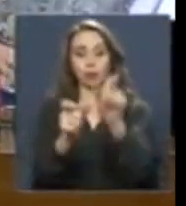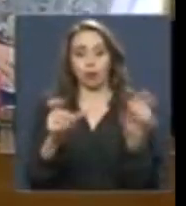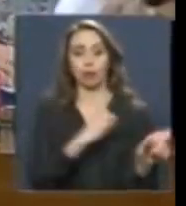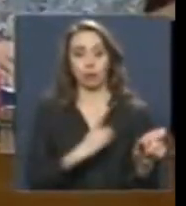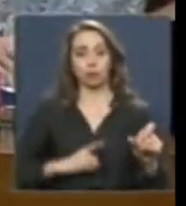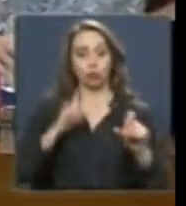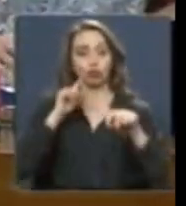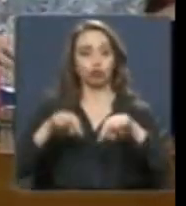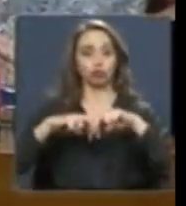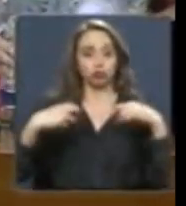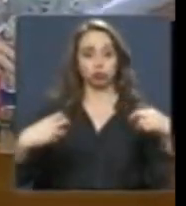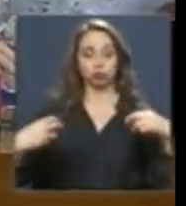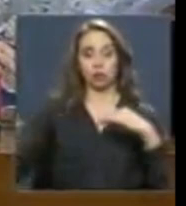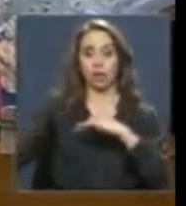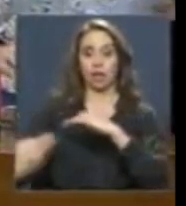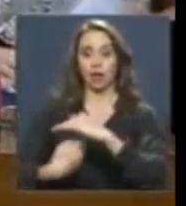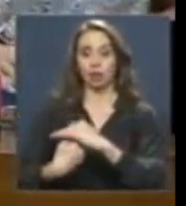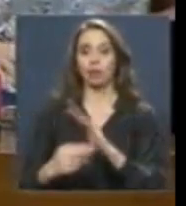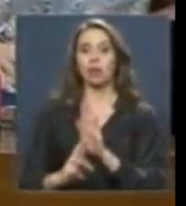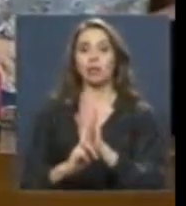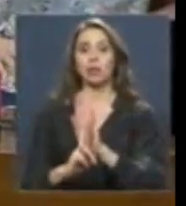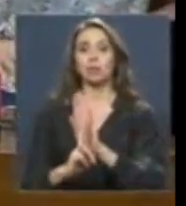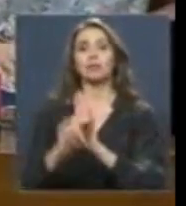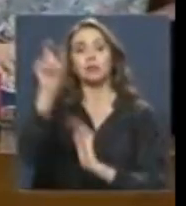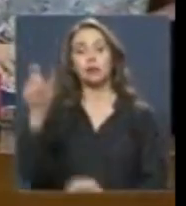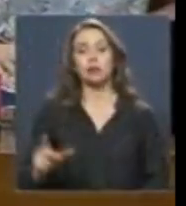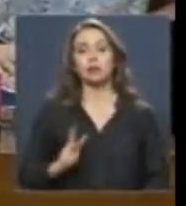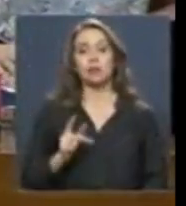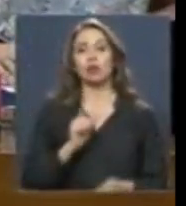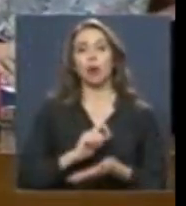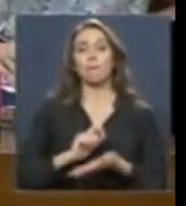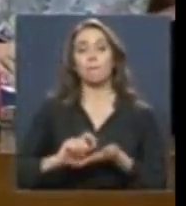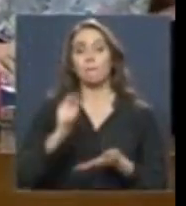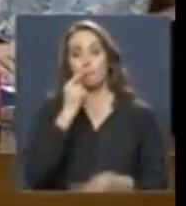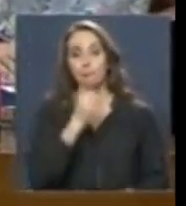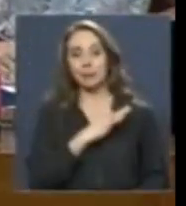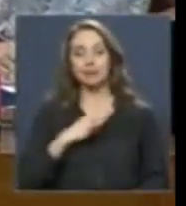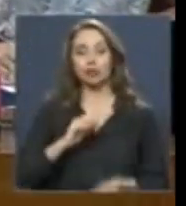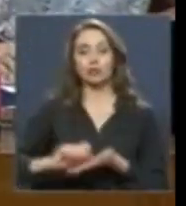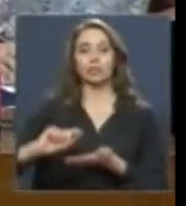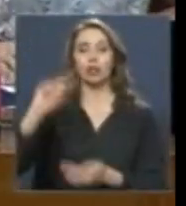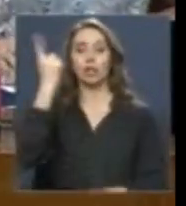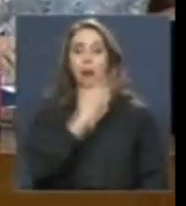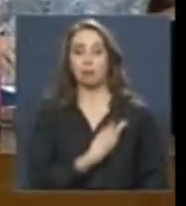¿Qué es la ley presidencia de la presidencia?